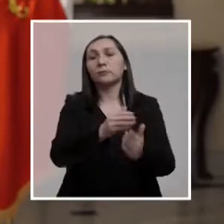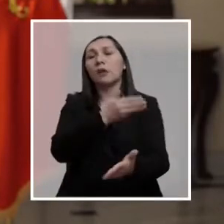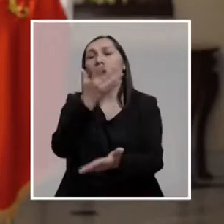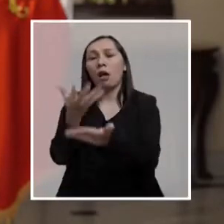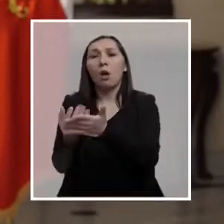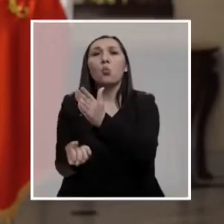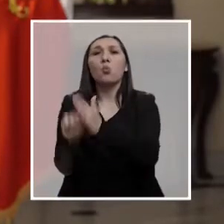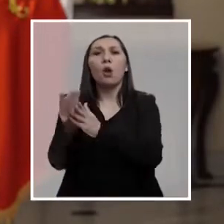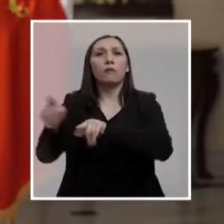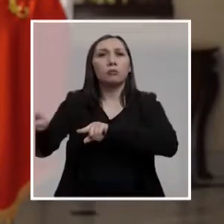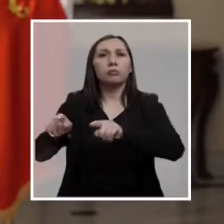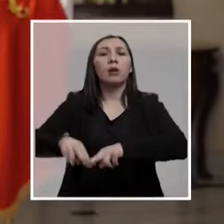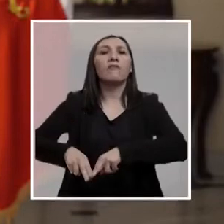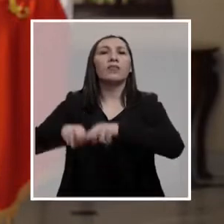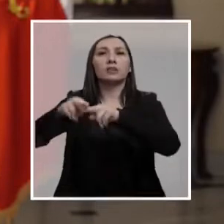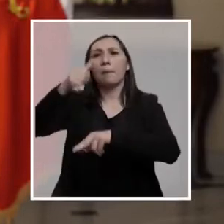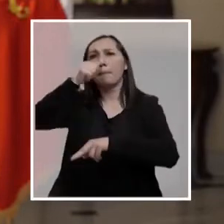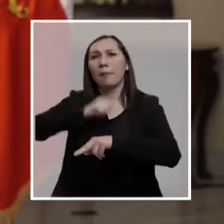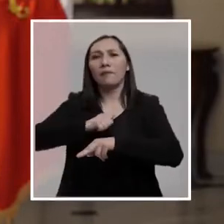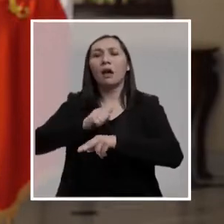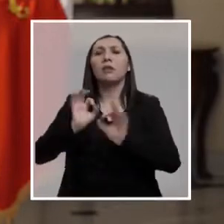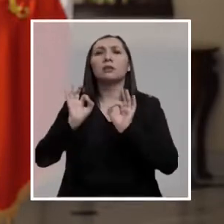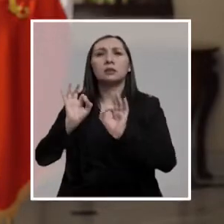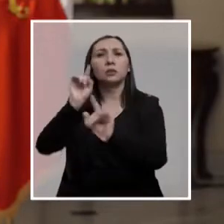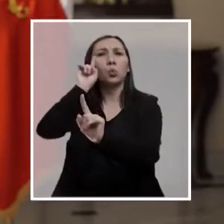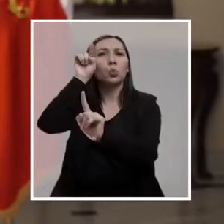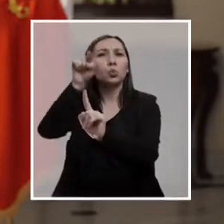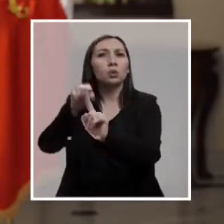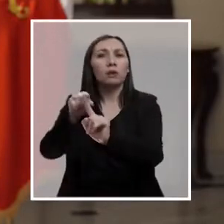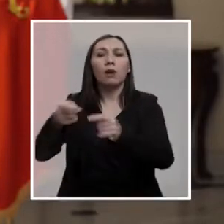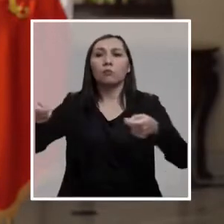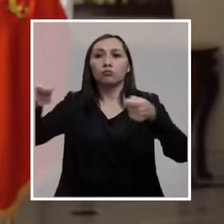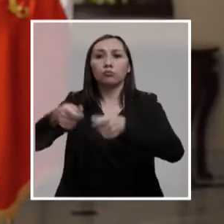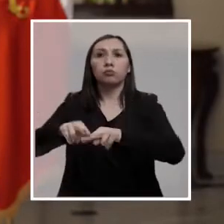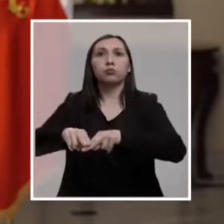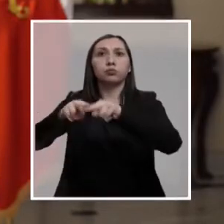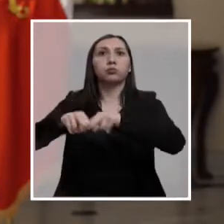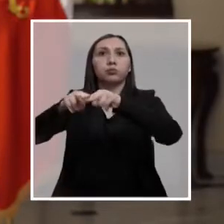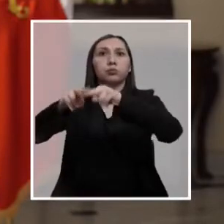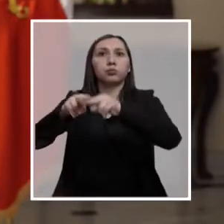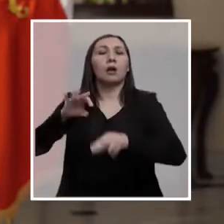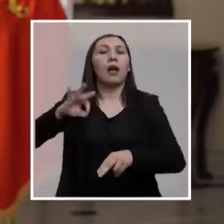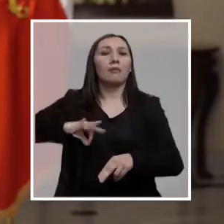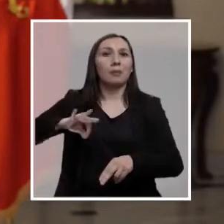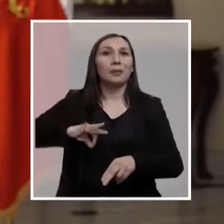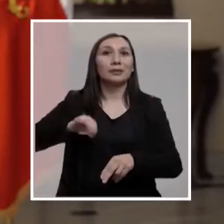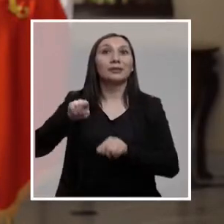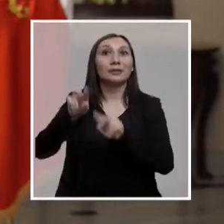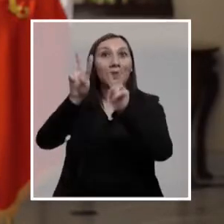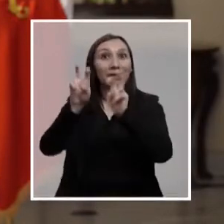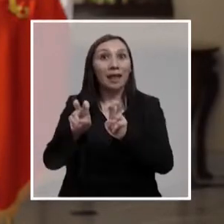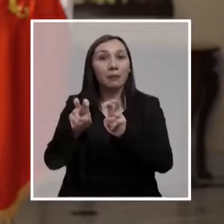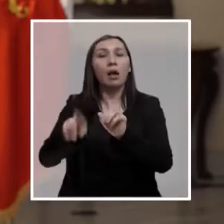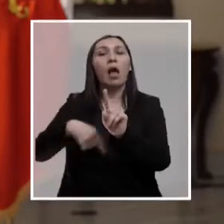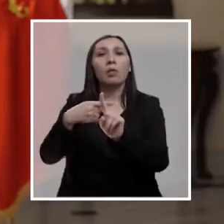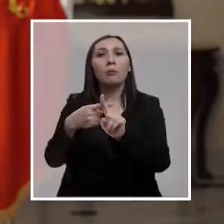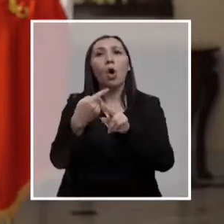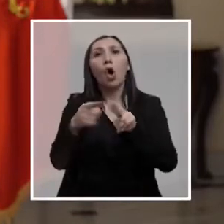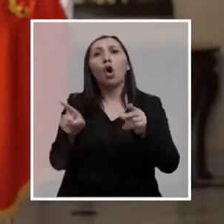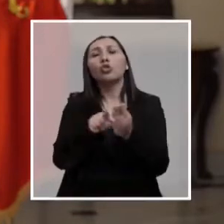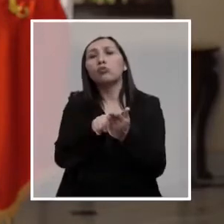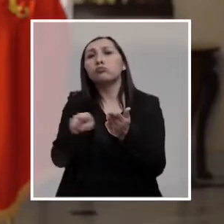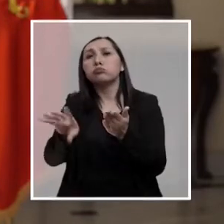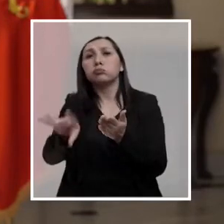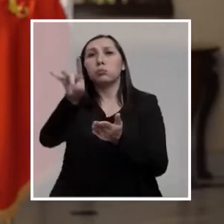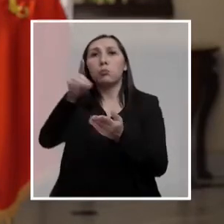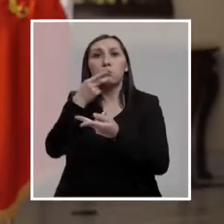nuevos gestores de inversión privados con el objeto exclusivo de invertir fondos previsionales y además existirá una alternativa